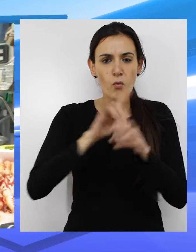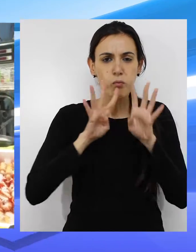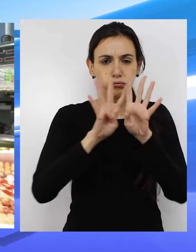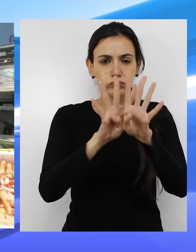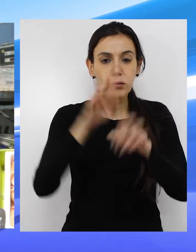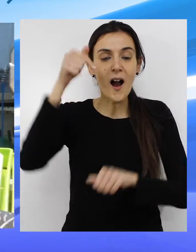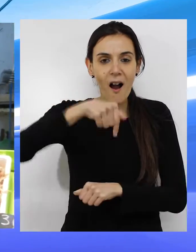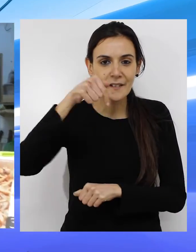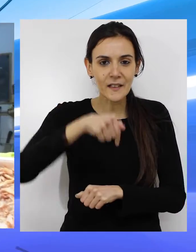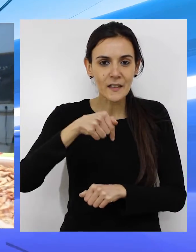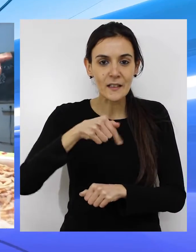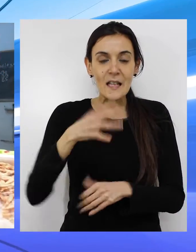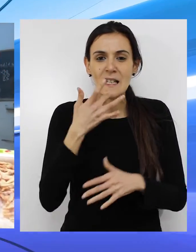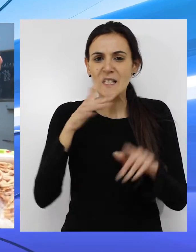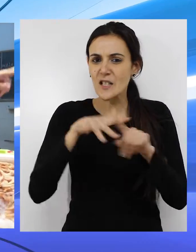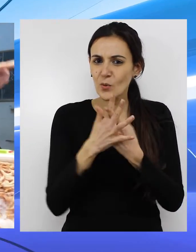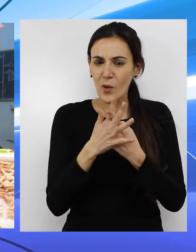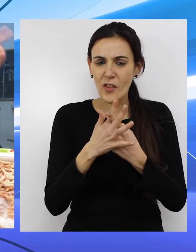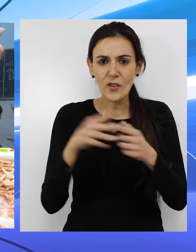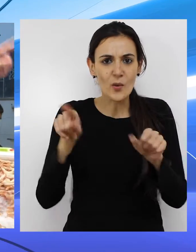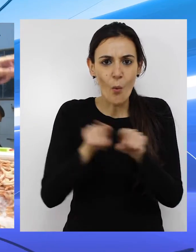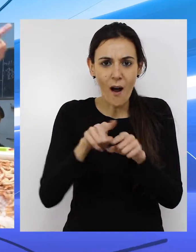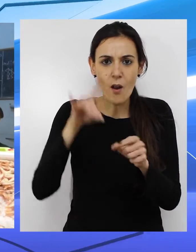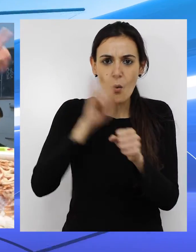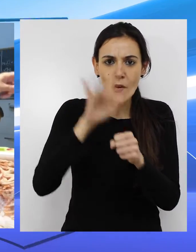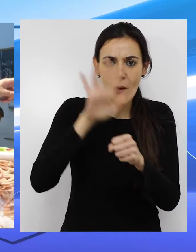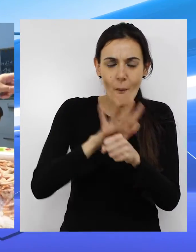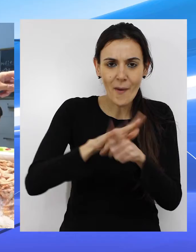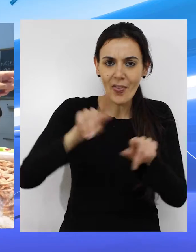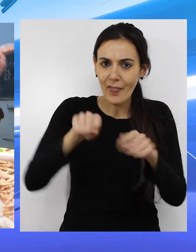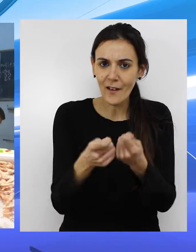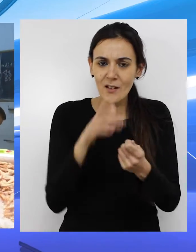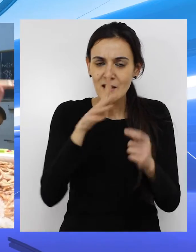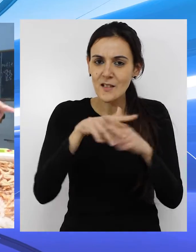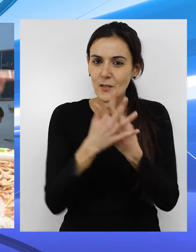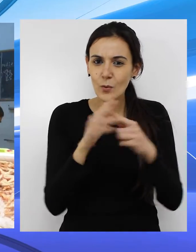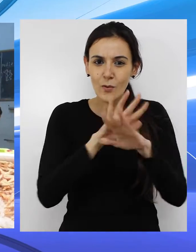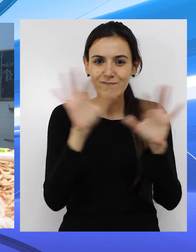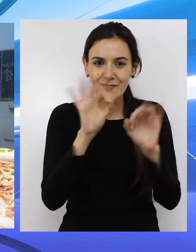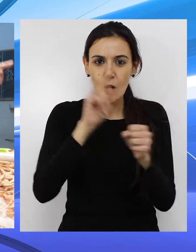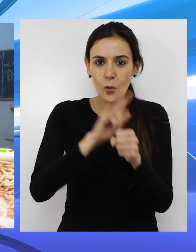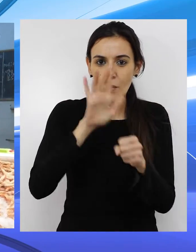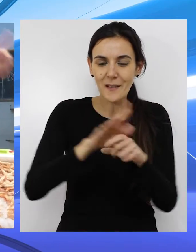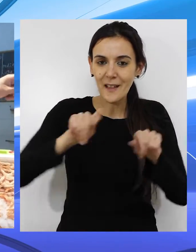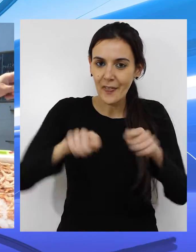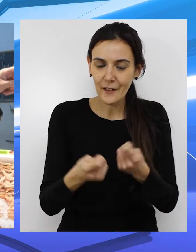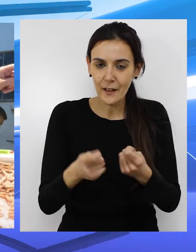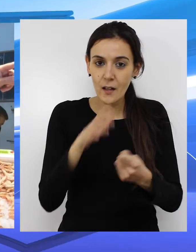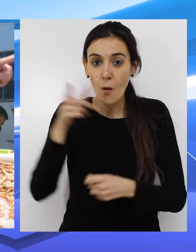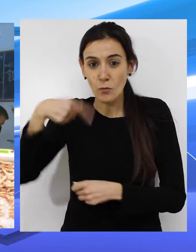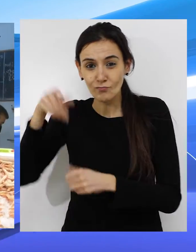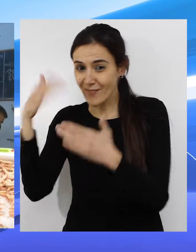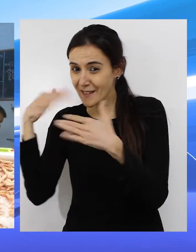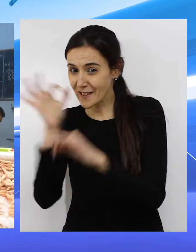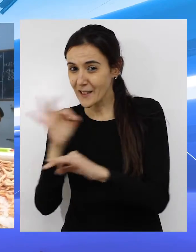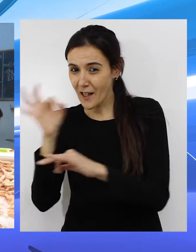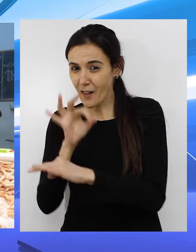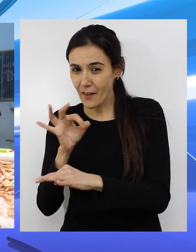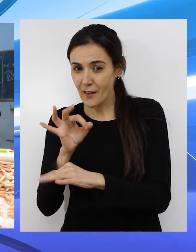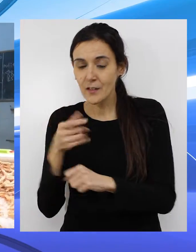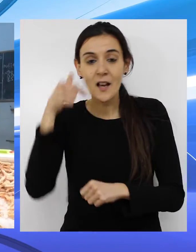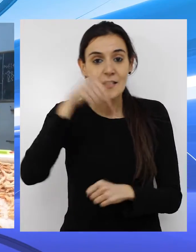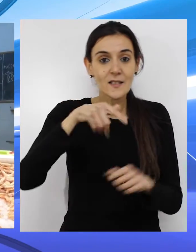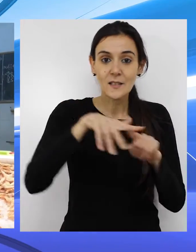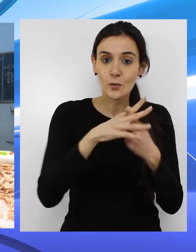El lunes tenemos huelga aquí, si sigue la cosa el lunes y el martes estamos cerrados. Si no se aclarará esto, el lunes y el martes estamos cerrados. Yo estaré aquí a